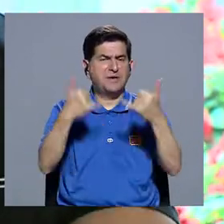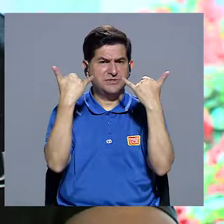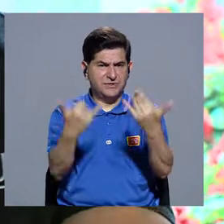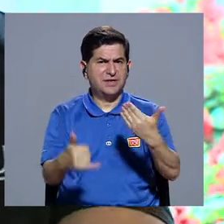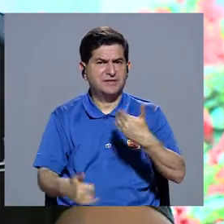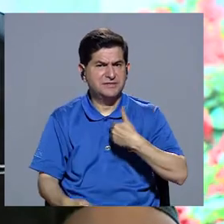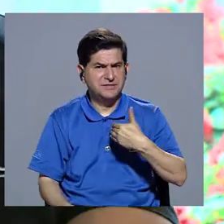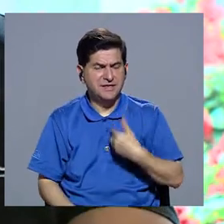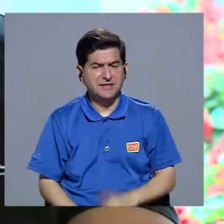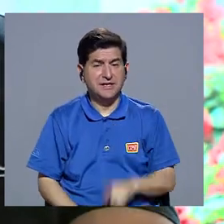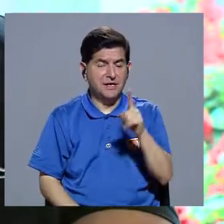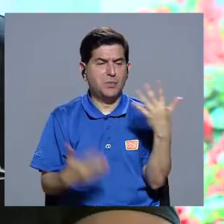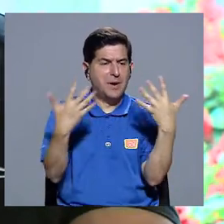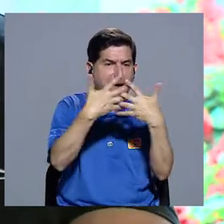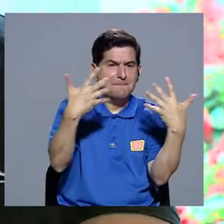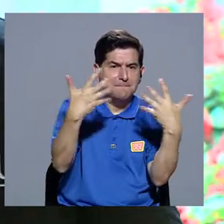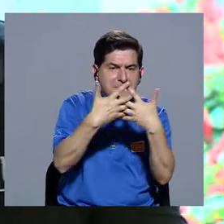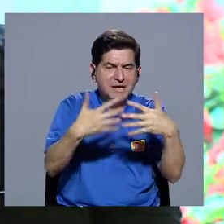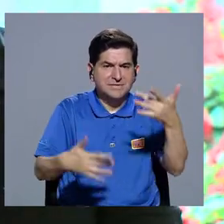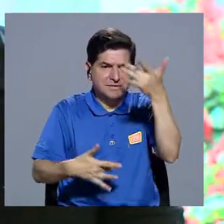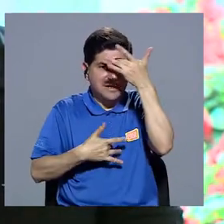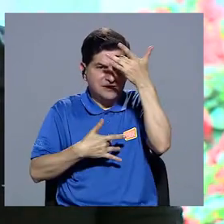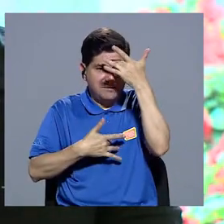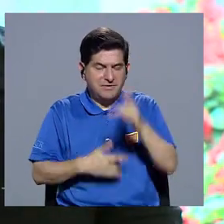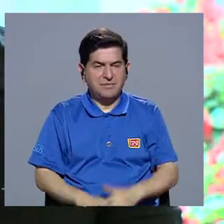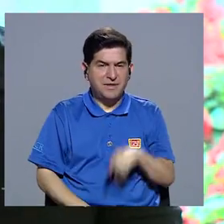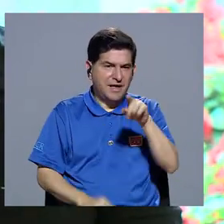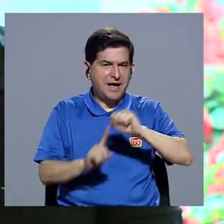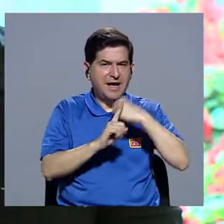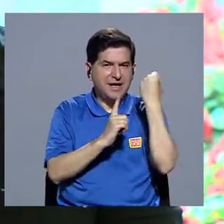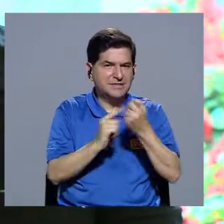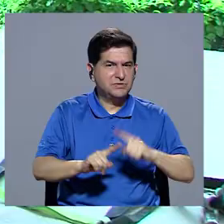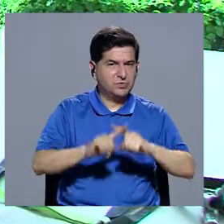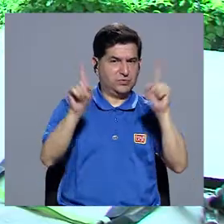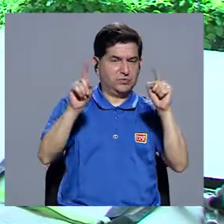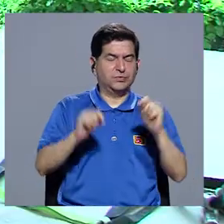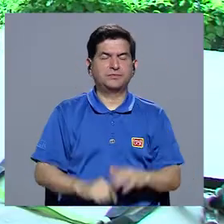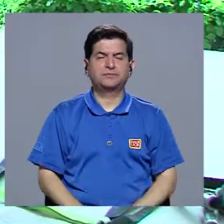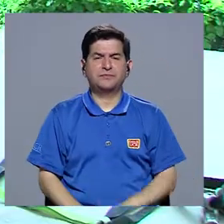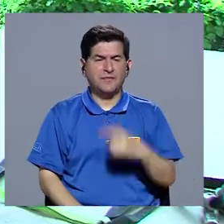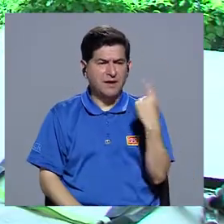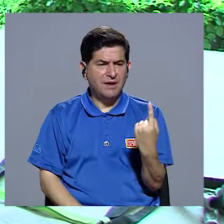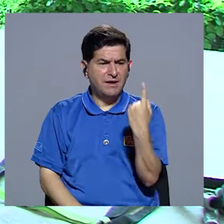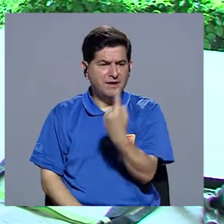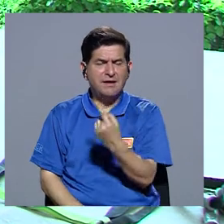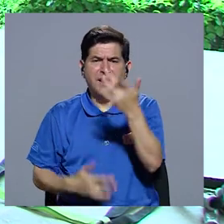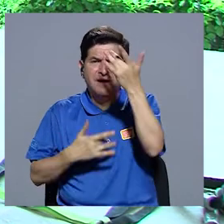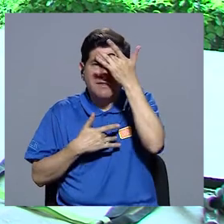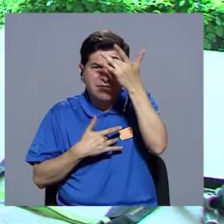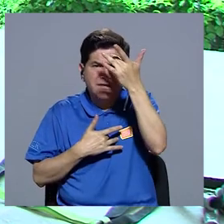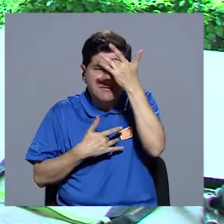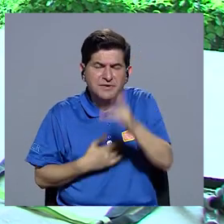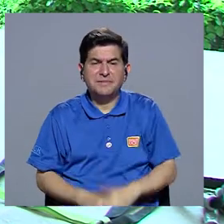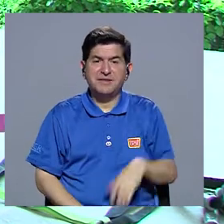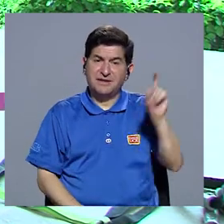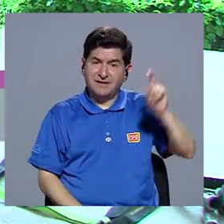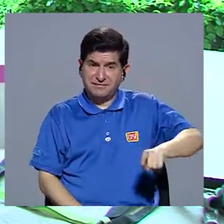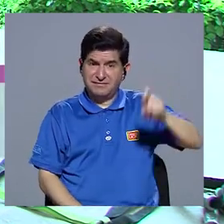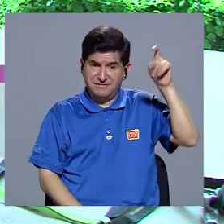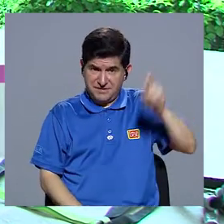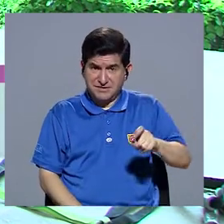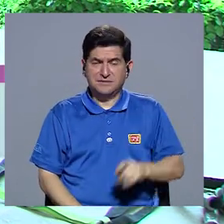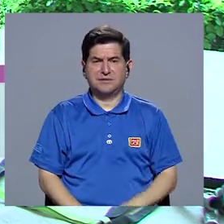tienen un combo, por decirlo así, de varias de estas patologías. Y esto es, perdón, porque cada una de esas enfermedades va a requerir